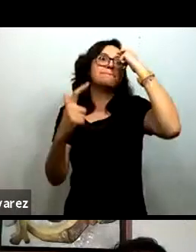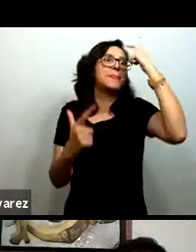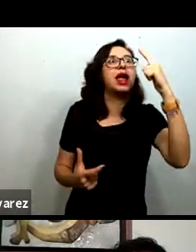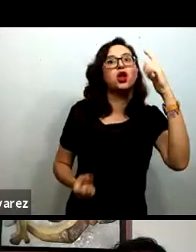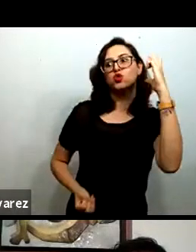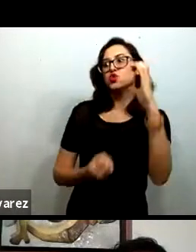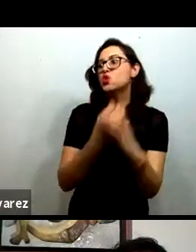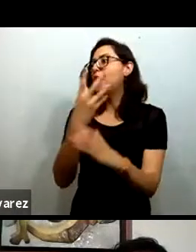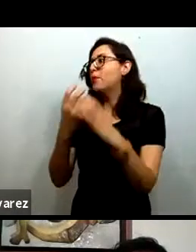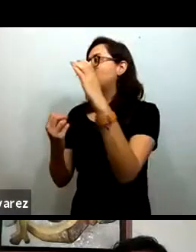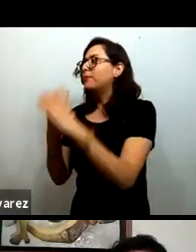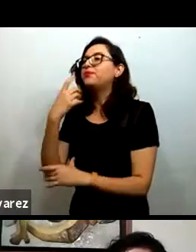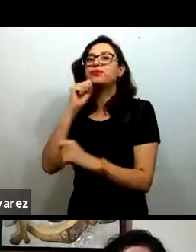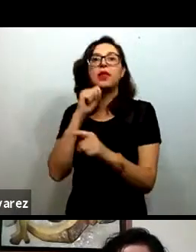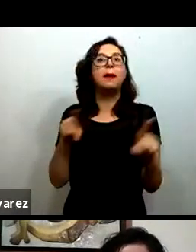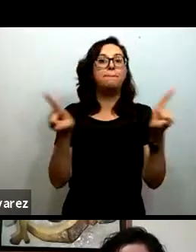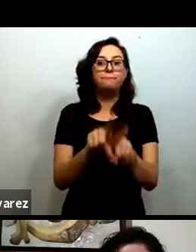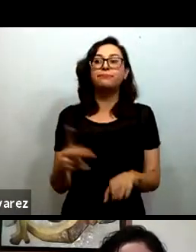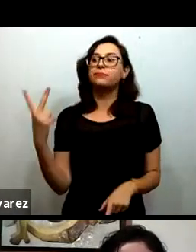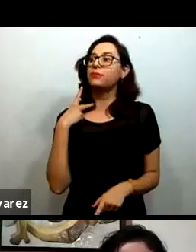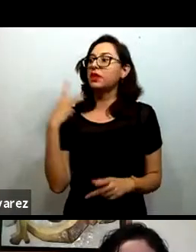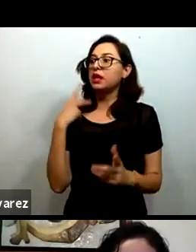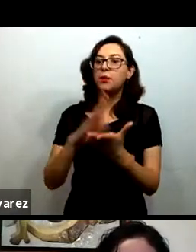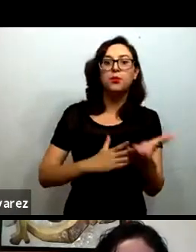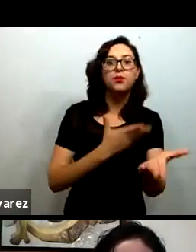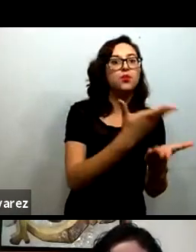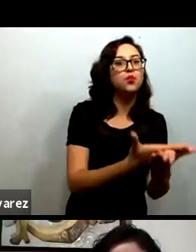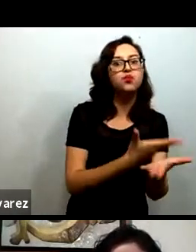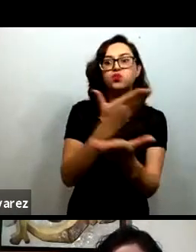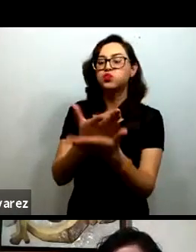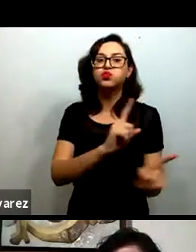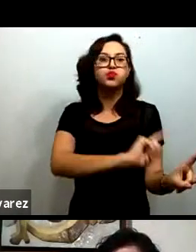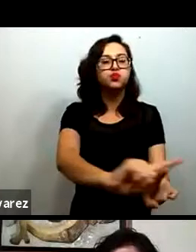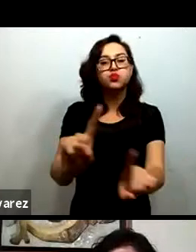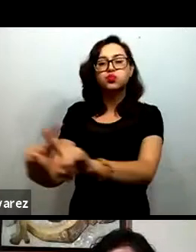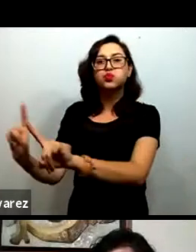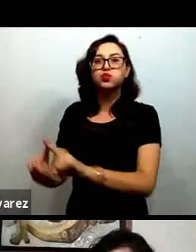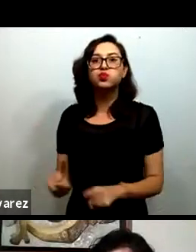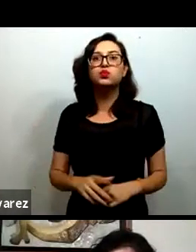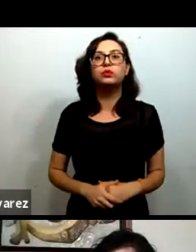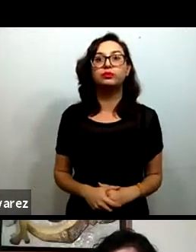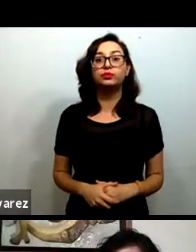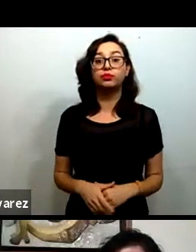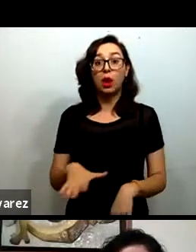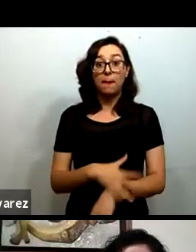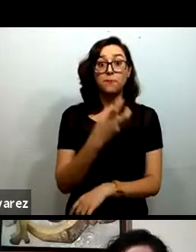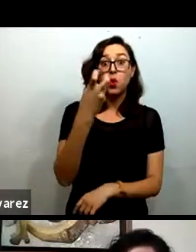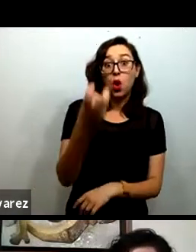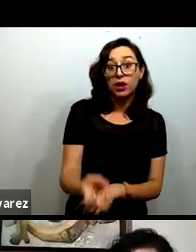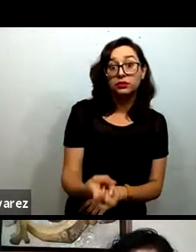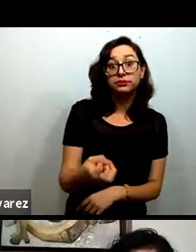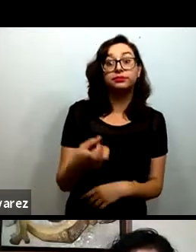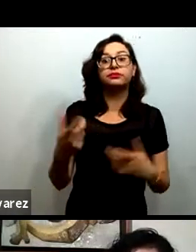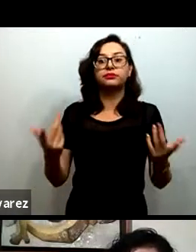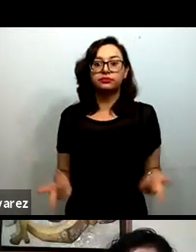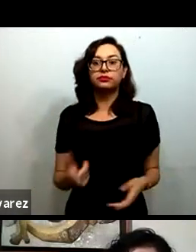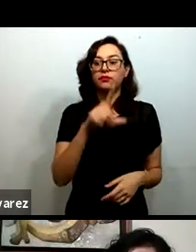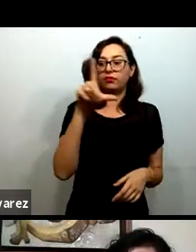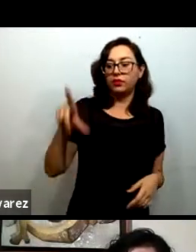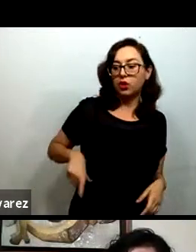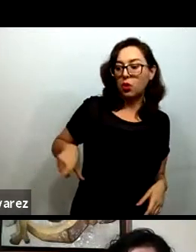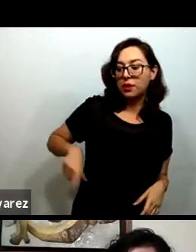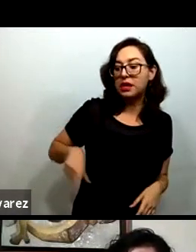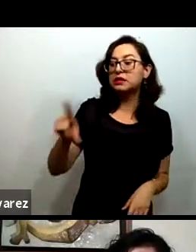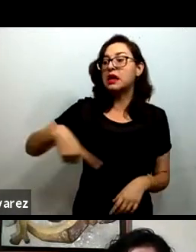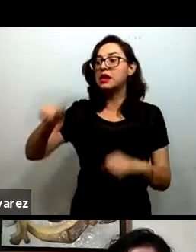de políticas escalables basadas en evidencia. En este marco, las alianzas entre el Estado y los distintos actores de